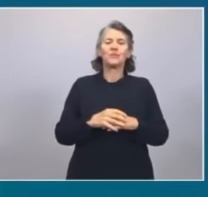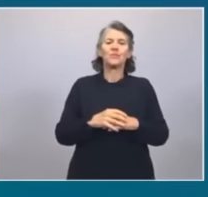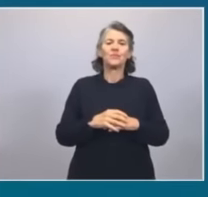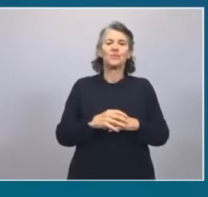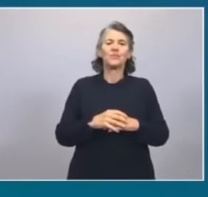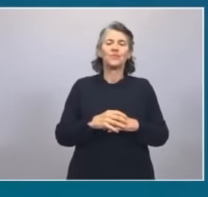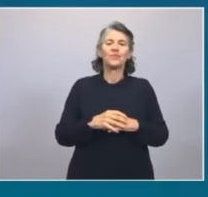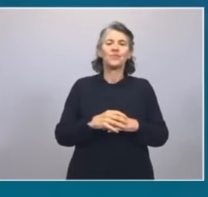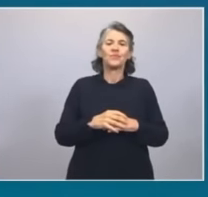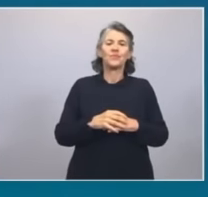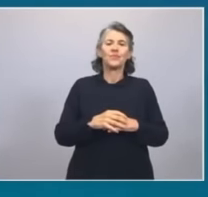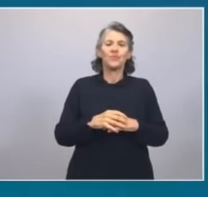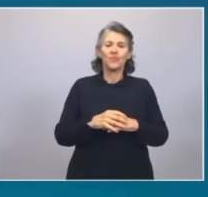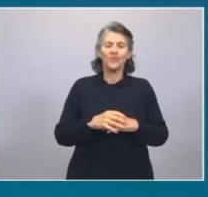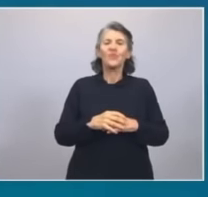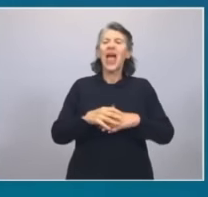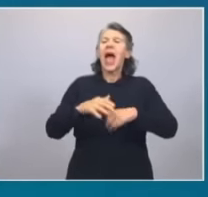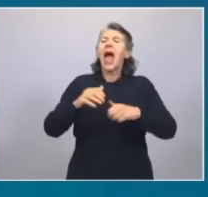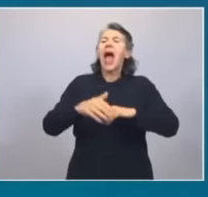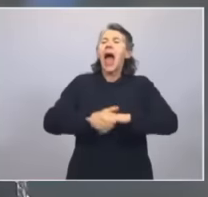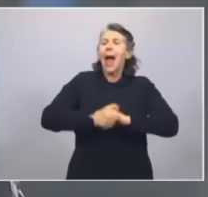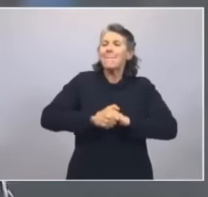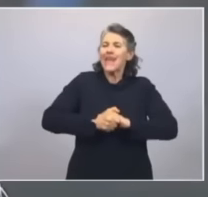queridos amigos.